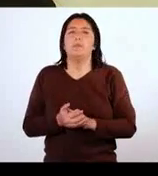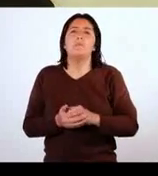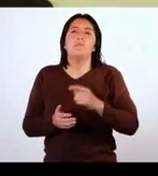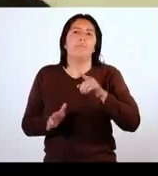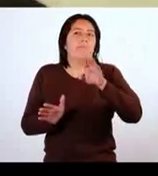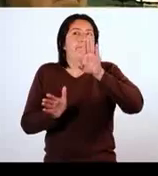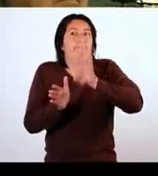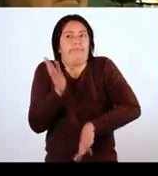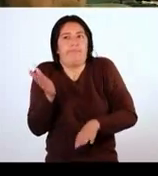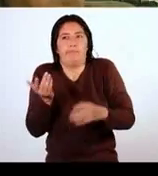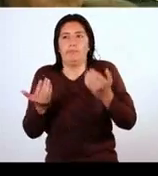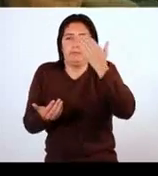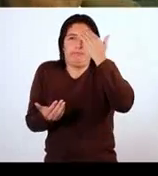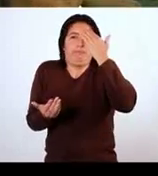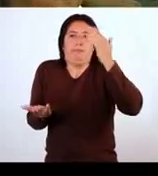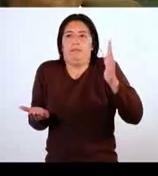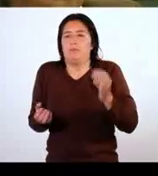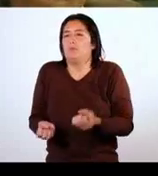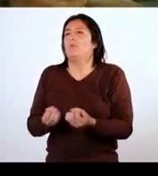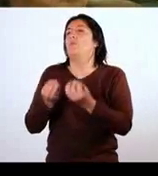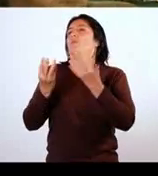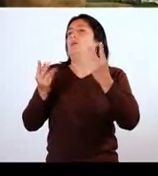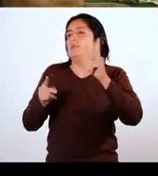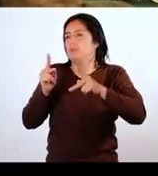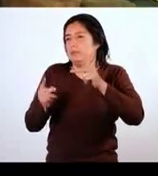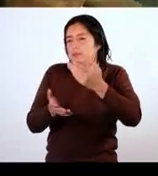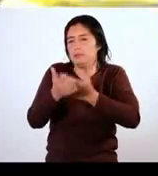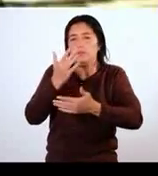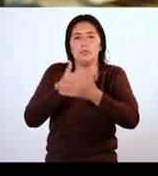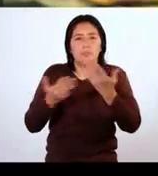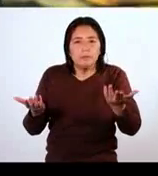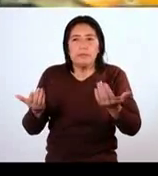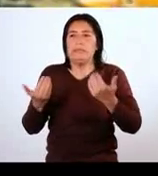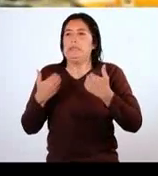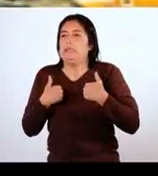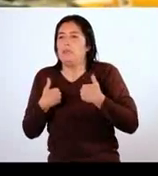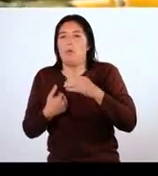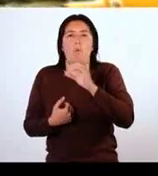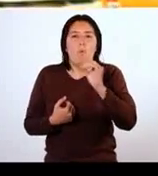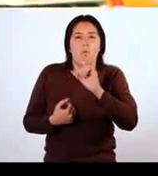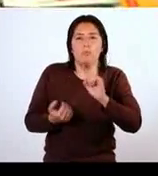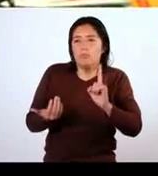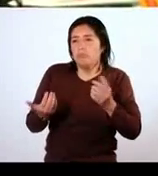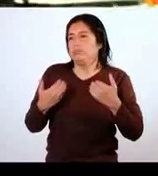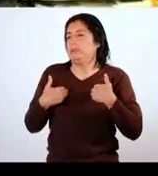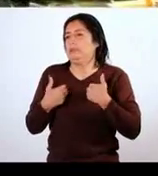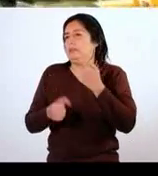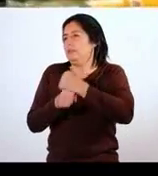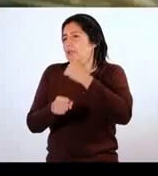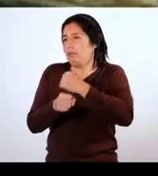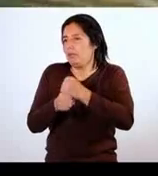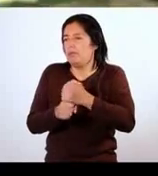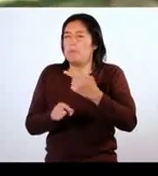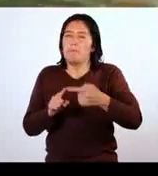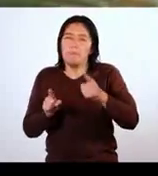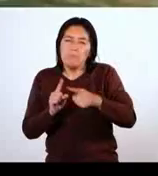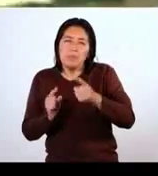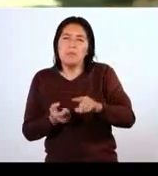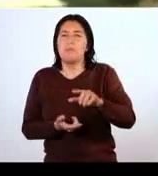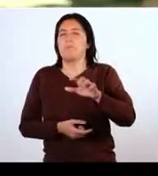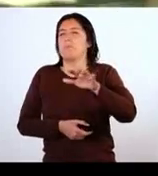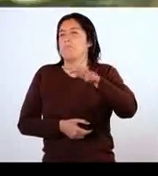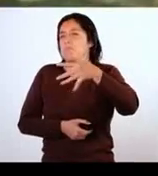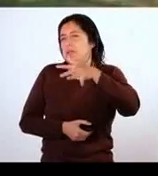Menos vamos a tener conocimiento de cuántas personas con discapacidad tienen o no tienen un empleo. Pero según estimados